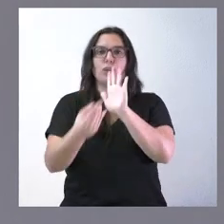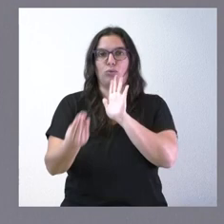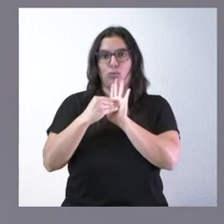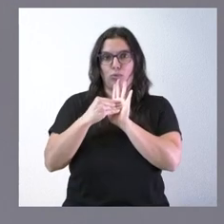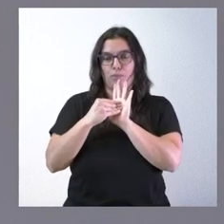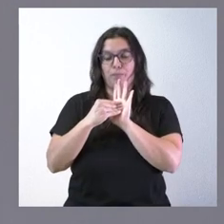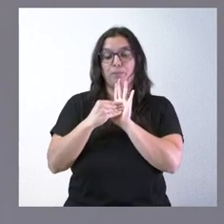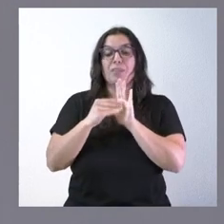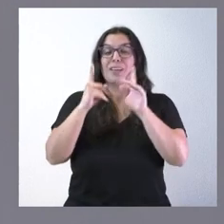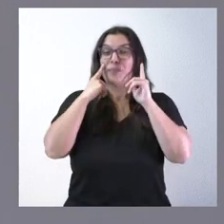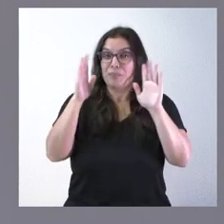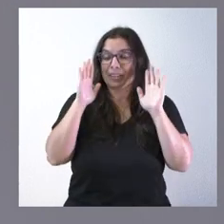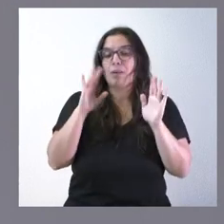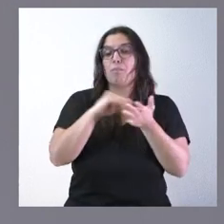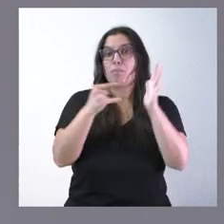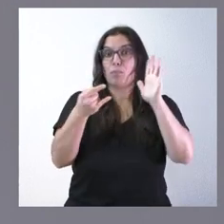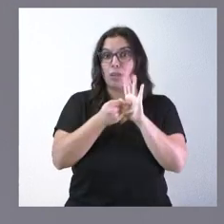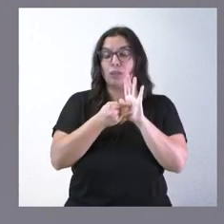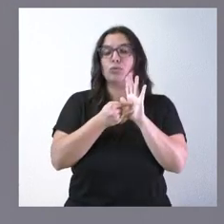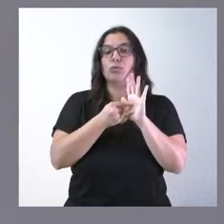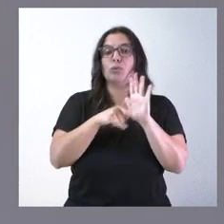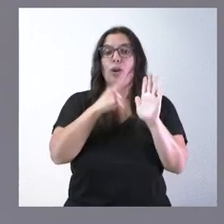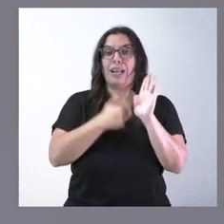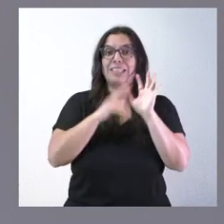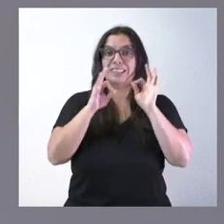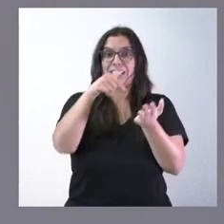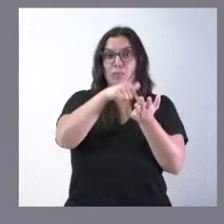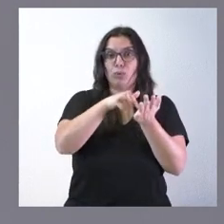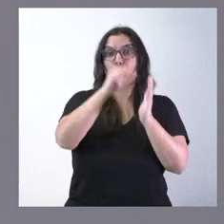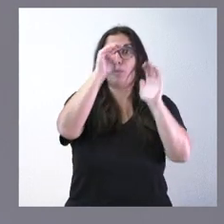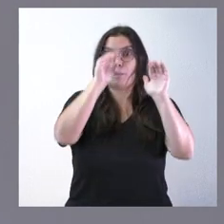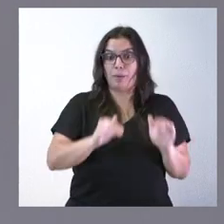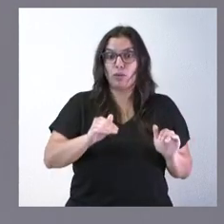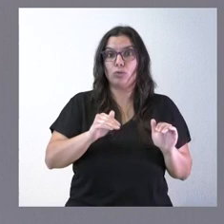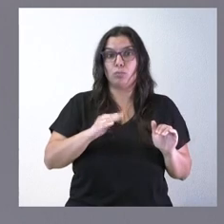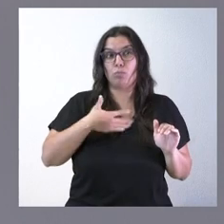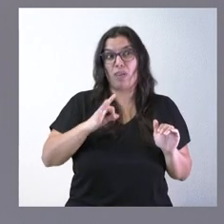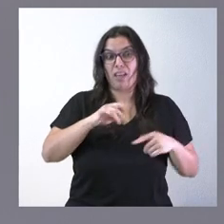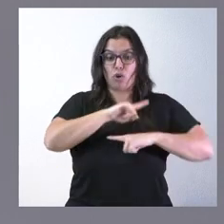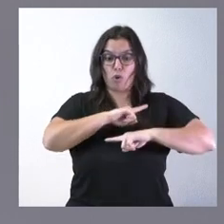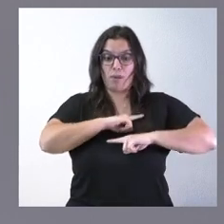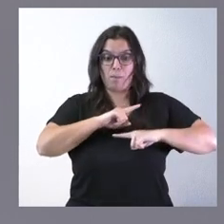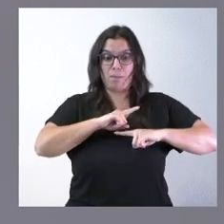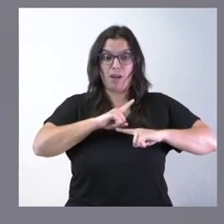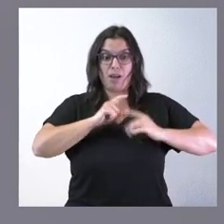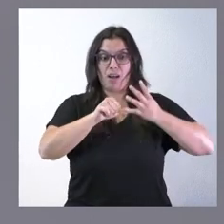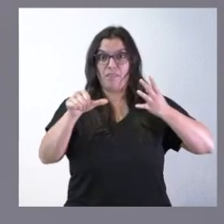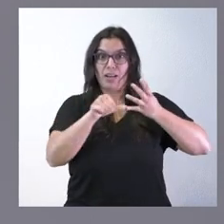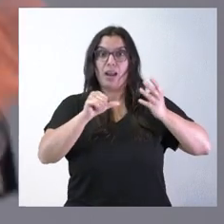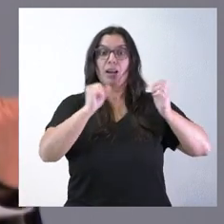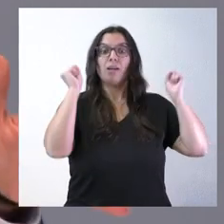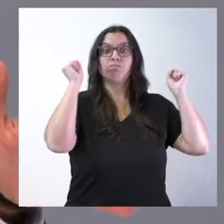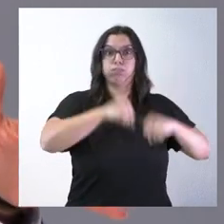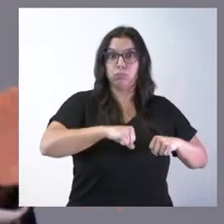el proyecto de ley de bajada de impuestos que presionablemente podamos aprobar a final del mes de noviembre comenzó a tramitarse